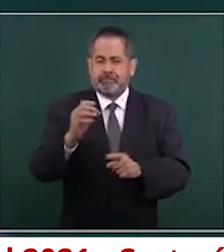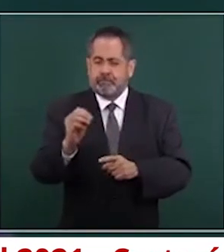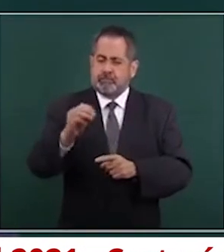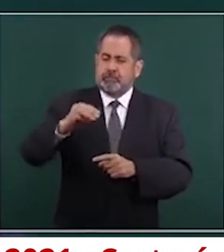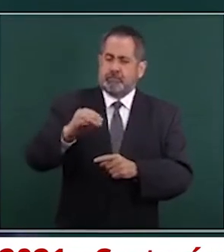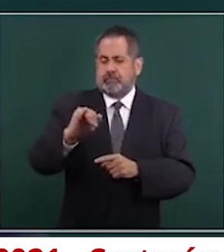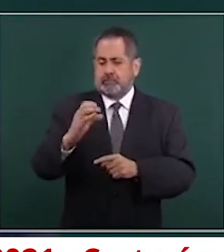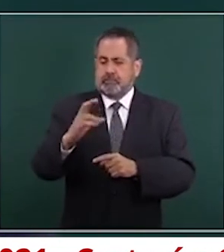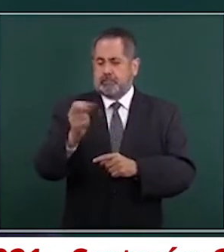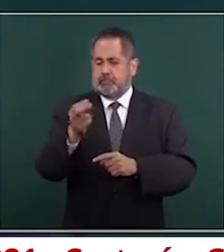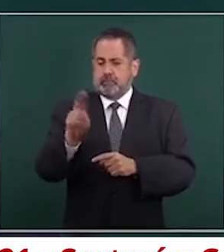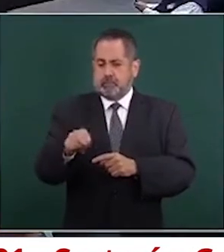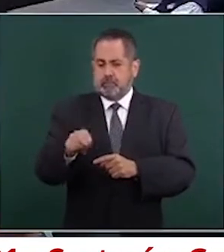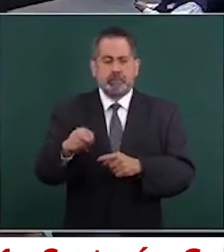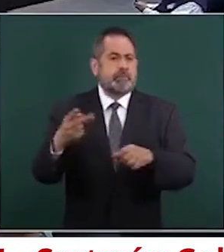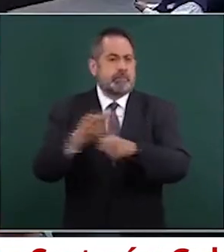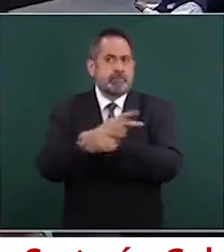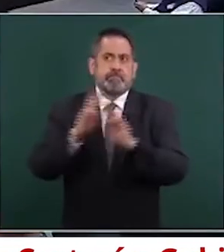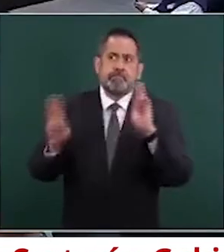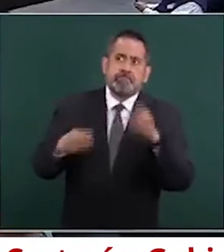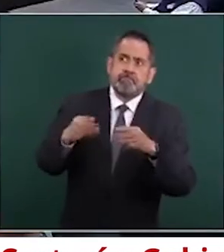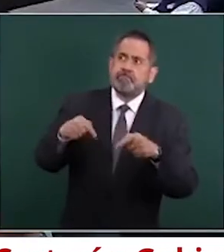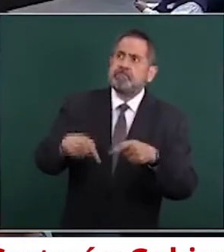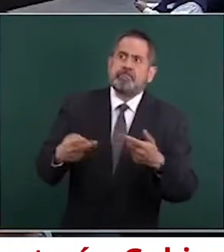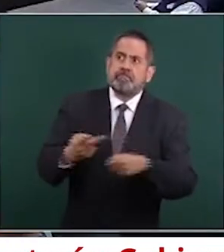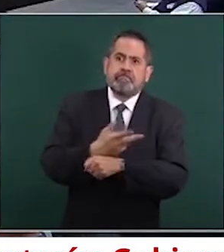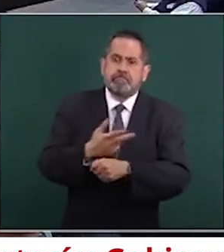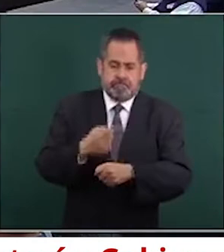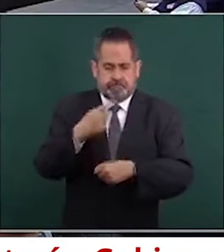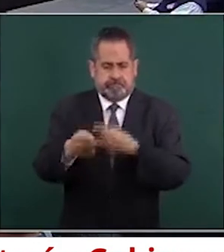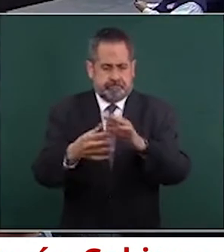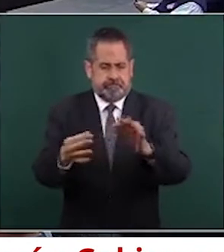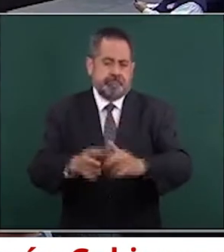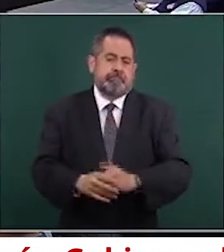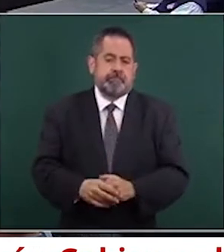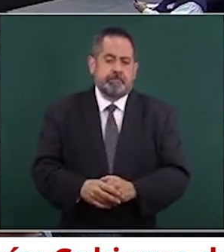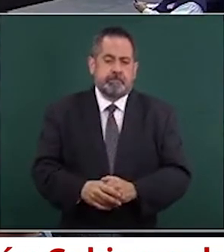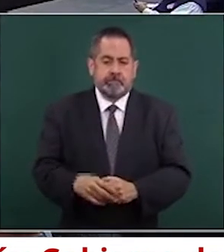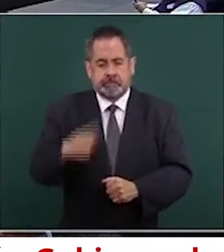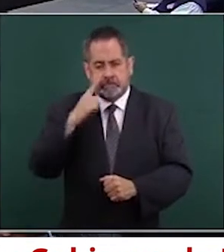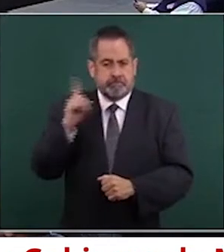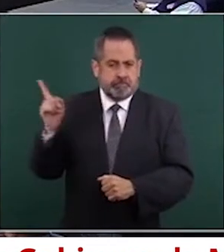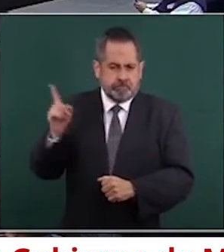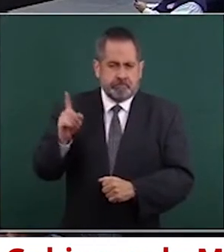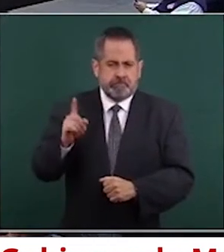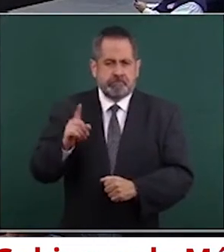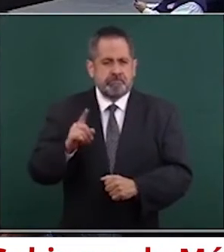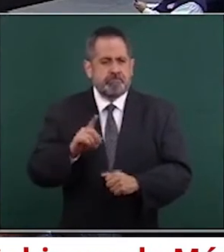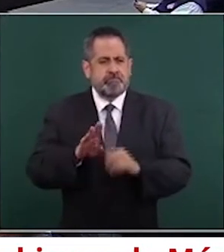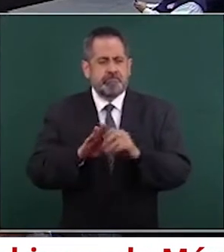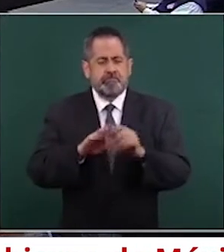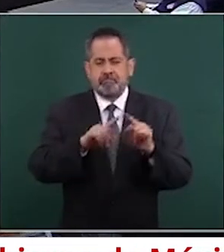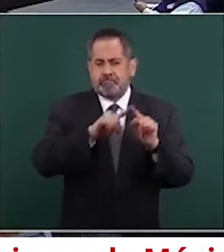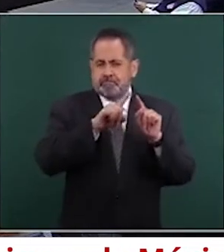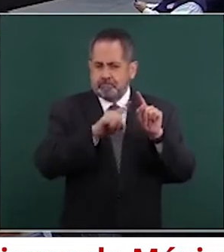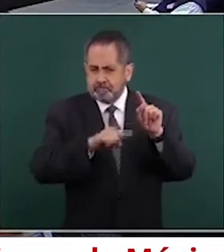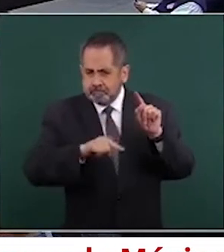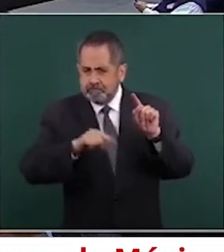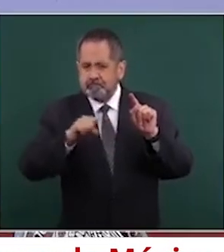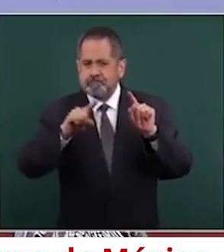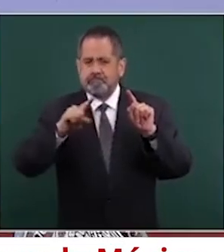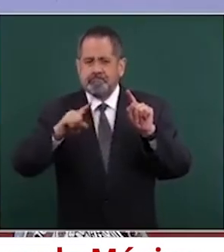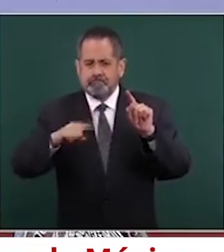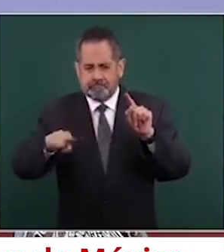en el mundo y posiblemente en México. La siguiente, por favor. En esta curva epidémica de casos estimados, que ya